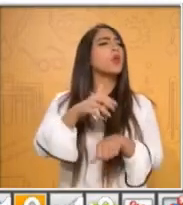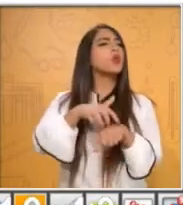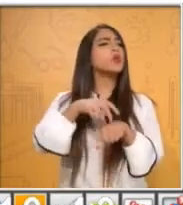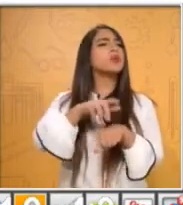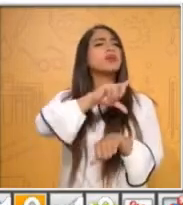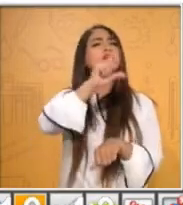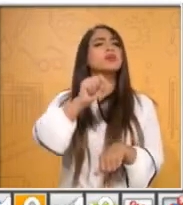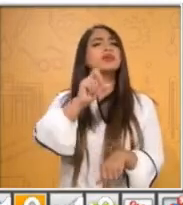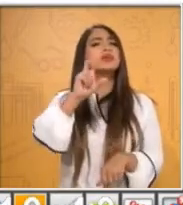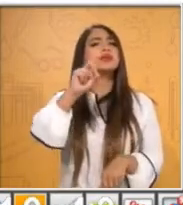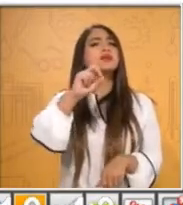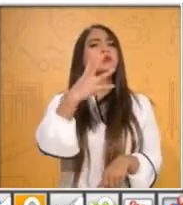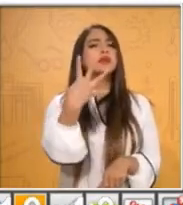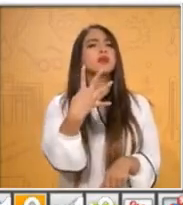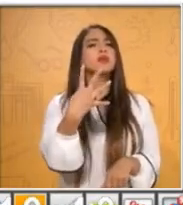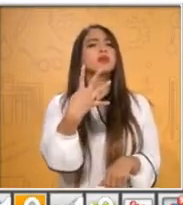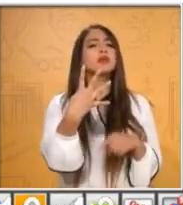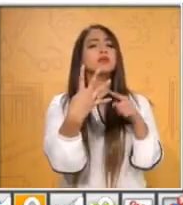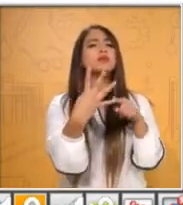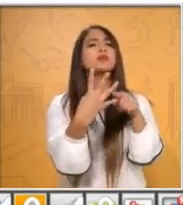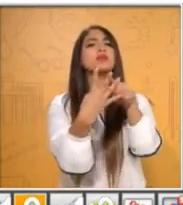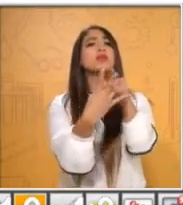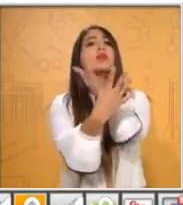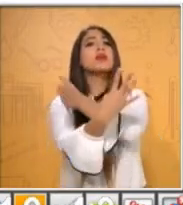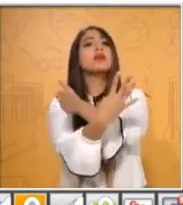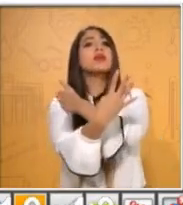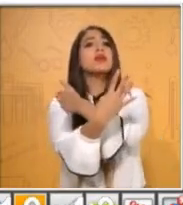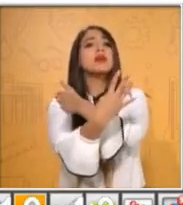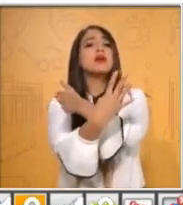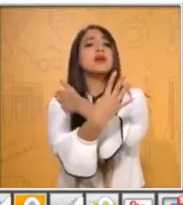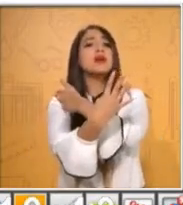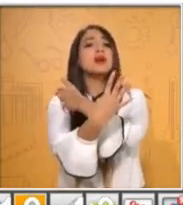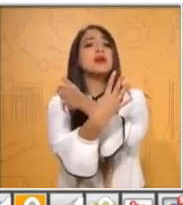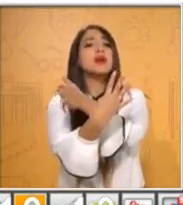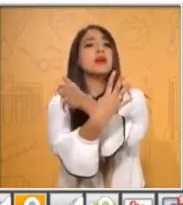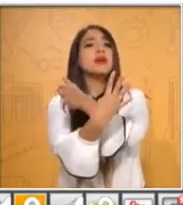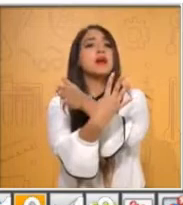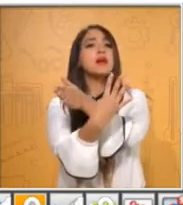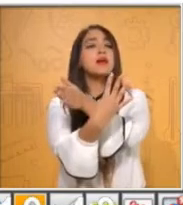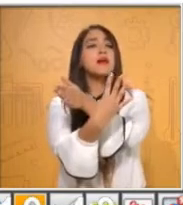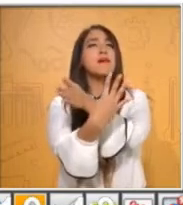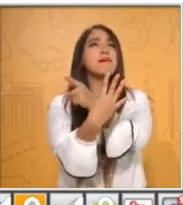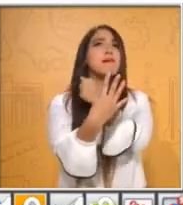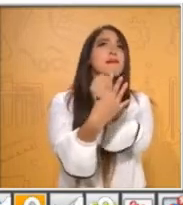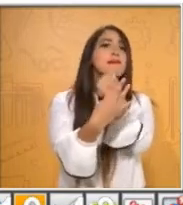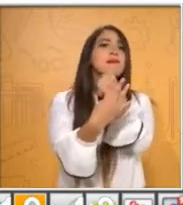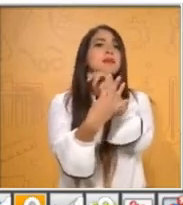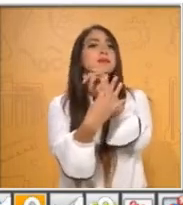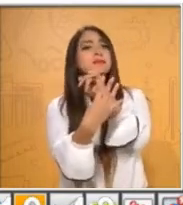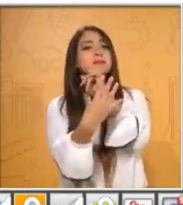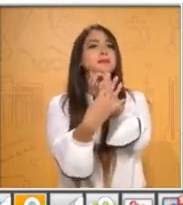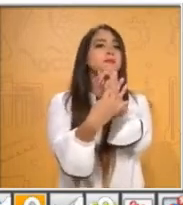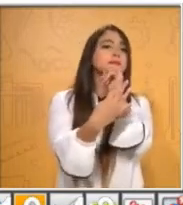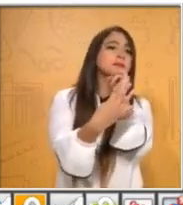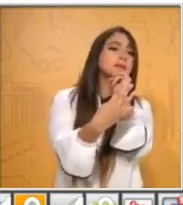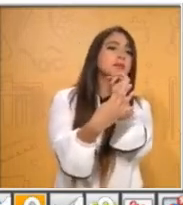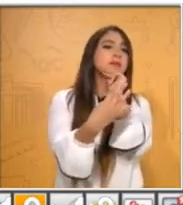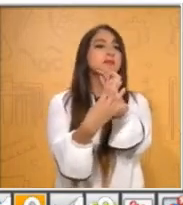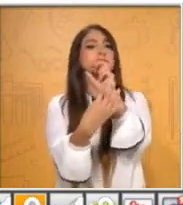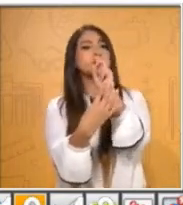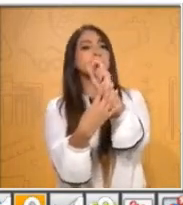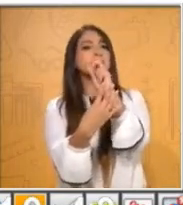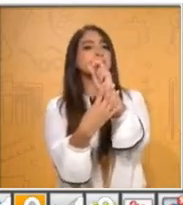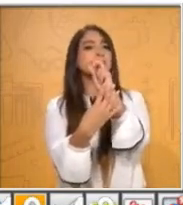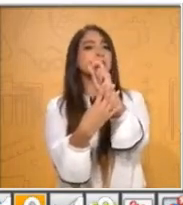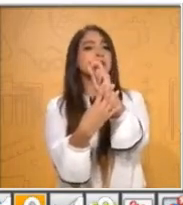Pues es igual. Le decía que después del 4 sigue el 5. Estamos en los 30. Entonces si es 34, sigue